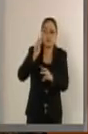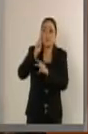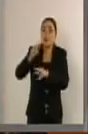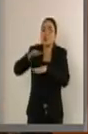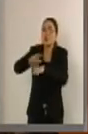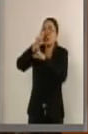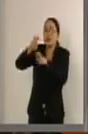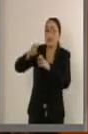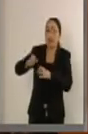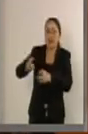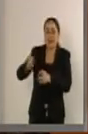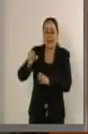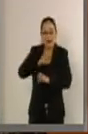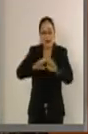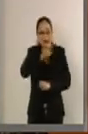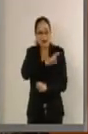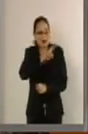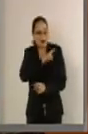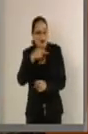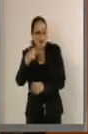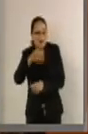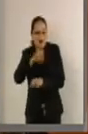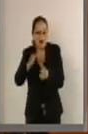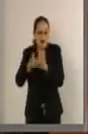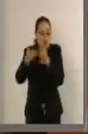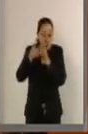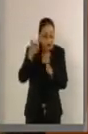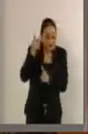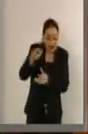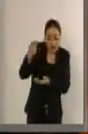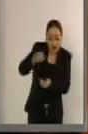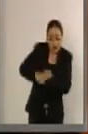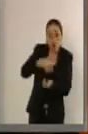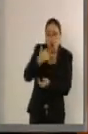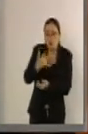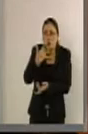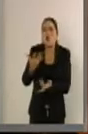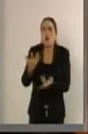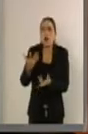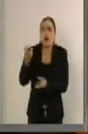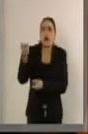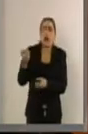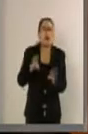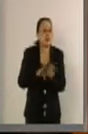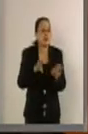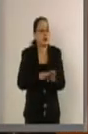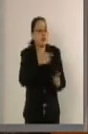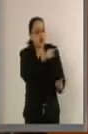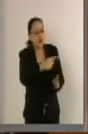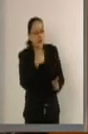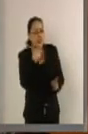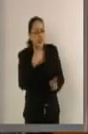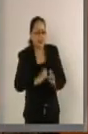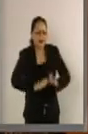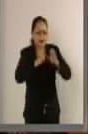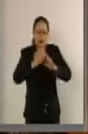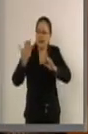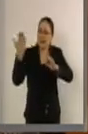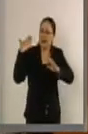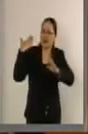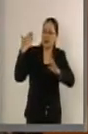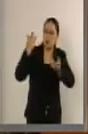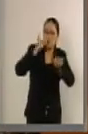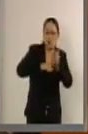materia inmobiliaria y de desarrollo urbano. No se entiende que edificios de construcción reciente con un